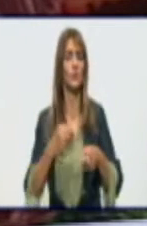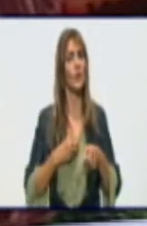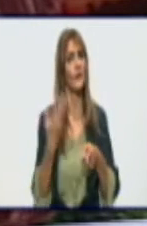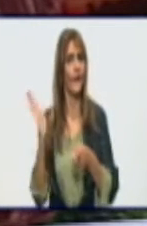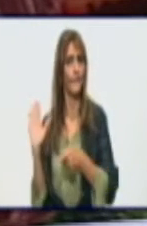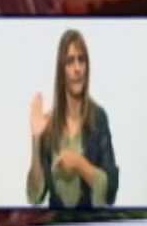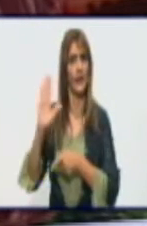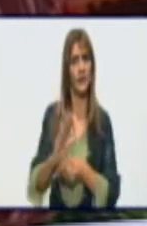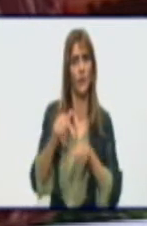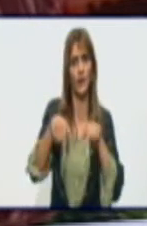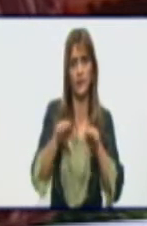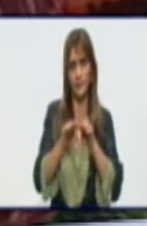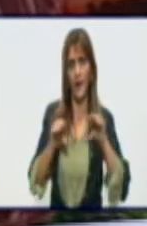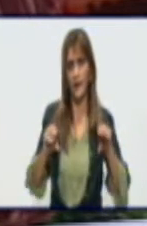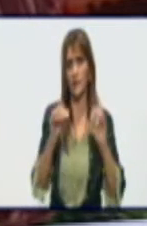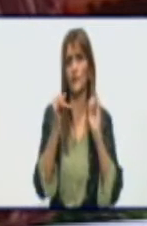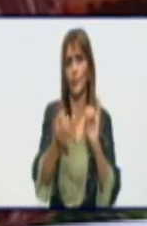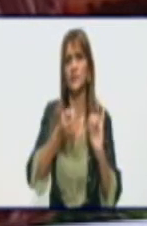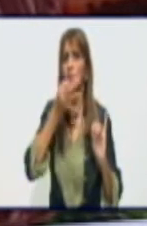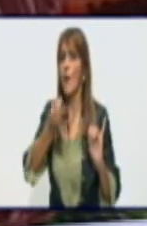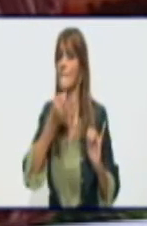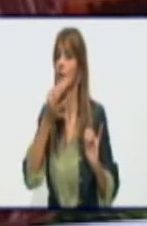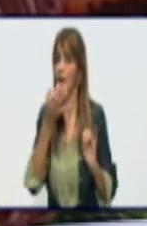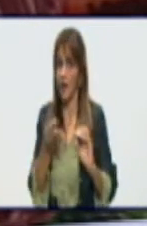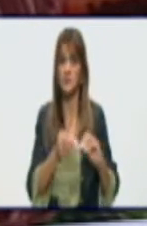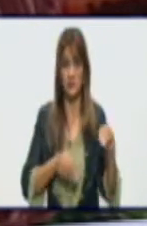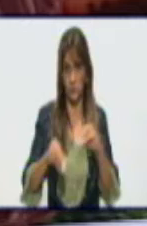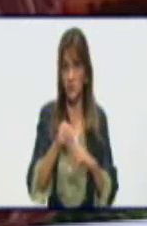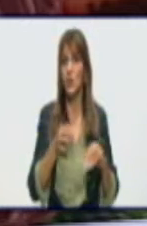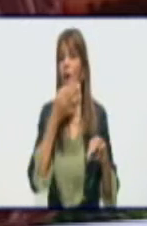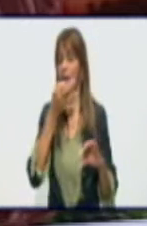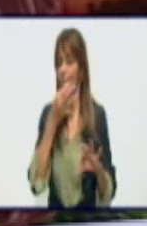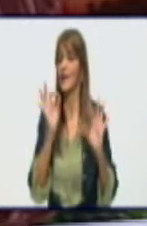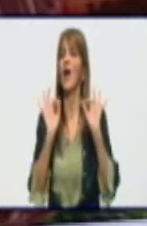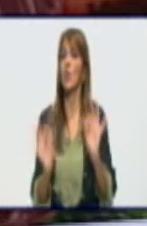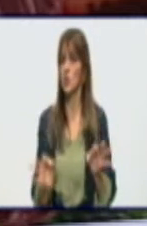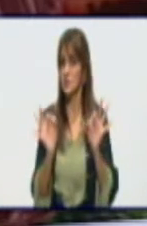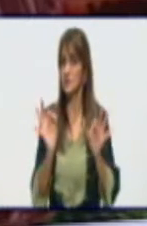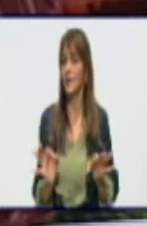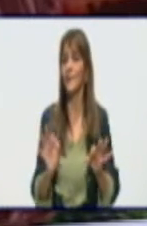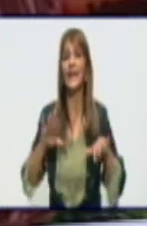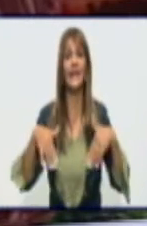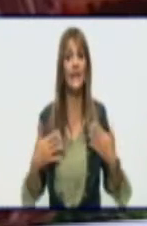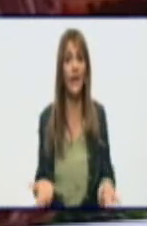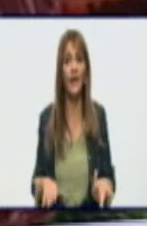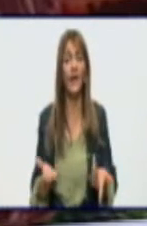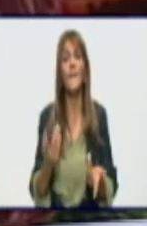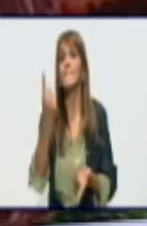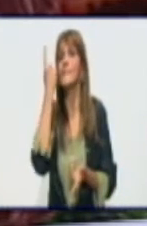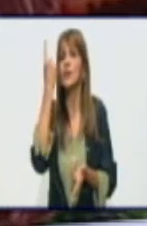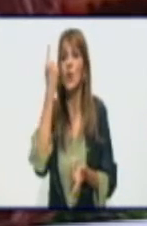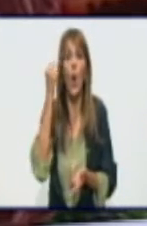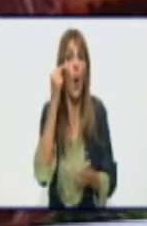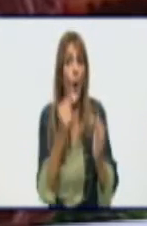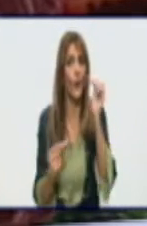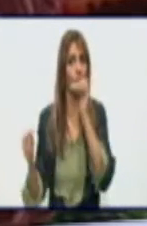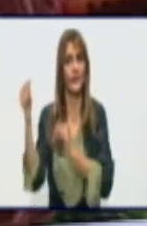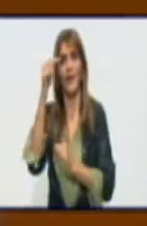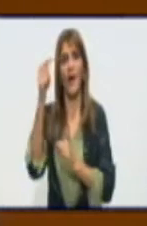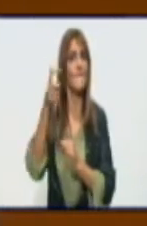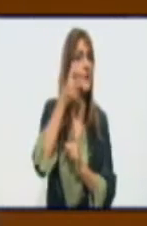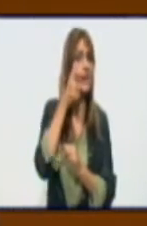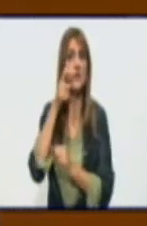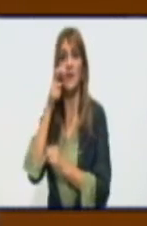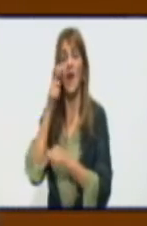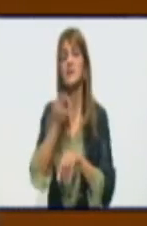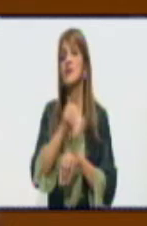personas de la Dirección Provincial de Salud que por acá han pasado, que la prioridad en este momento, en la vigilancia, está en la pesquisa.